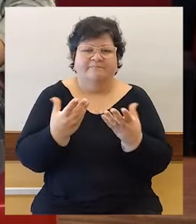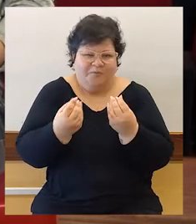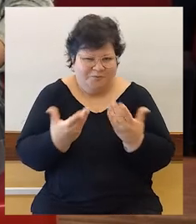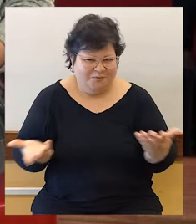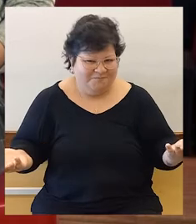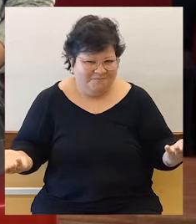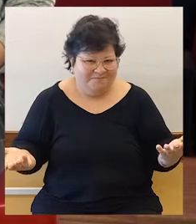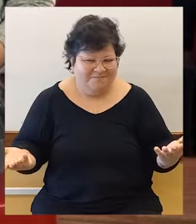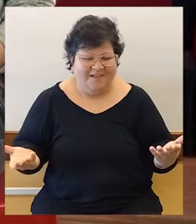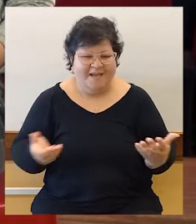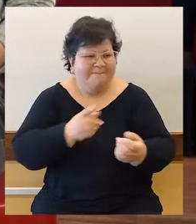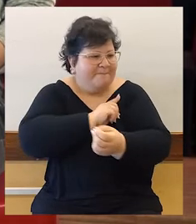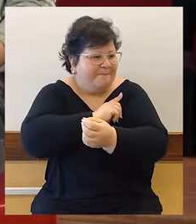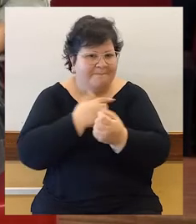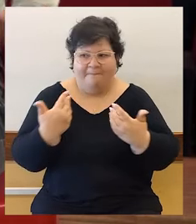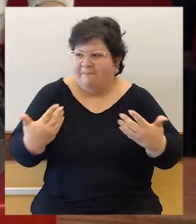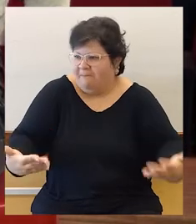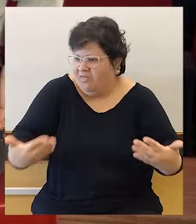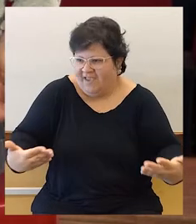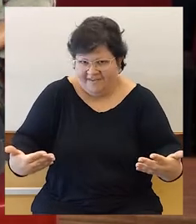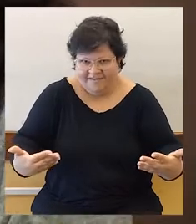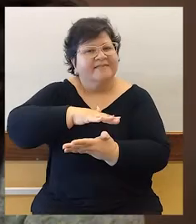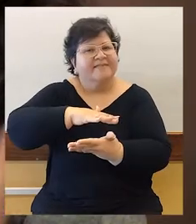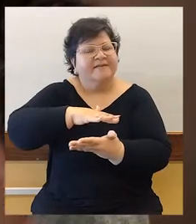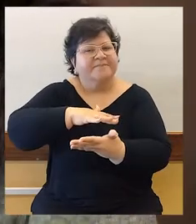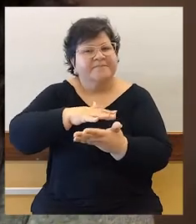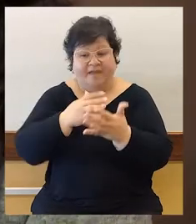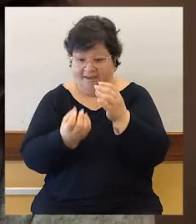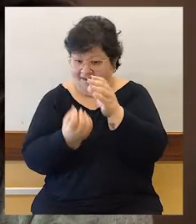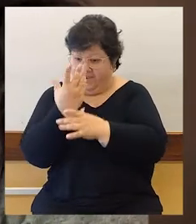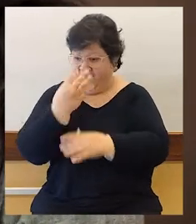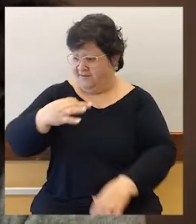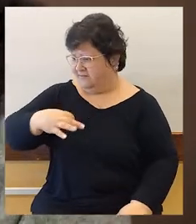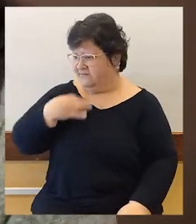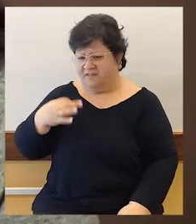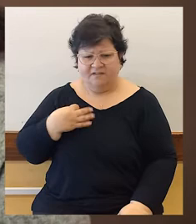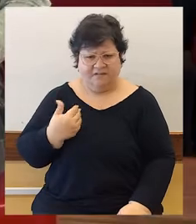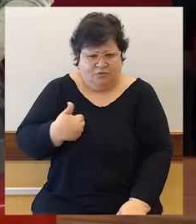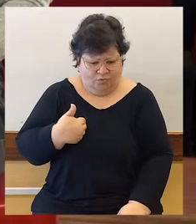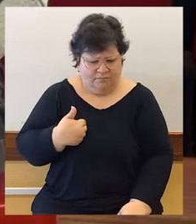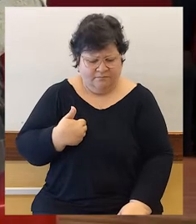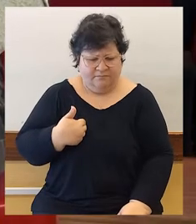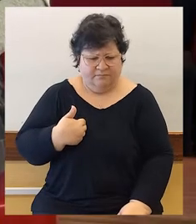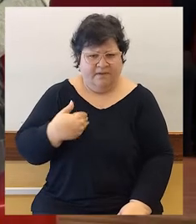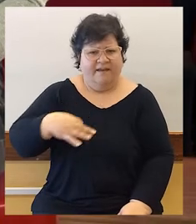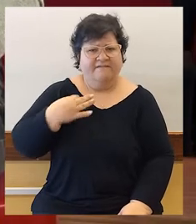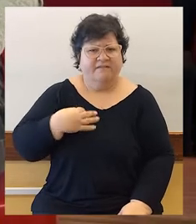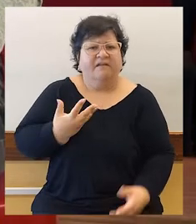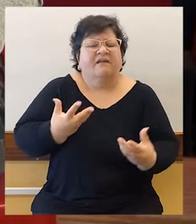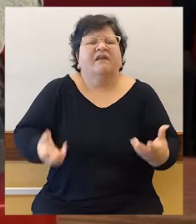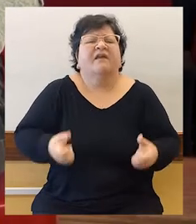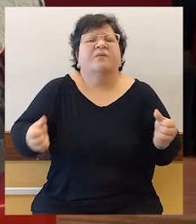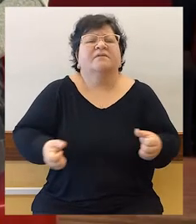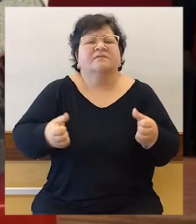sobre todo el poder de crear, de crear nuestra realidad, de crear nuestra vida, de hacia dónde queremos ir, de